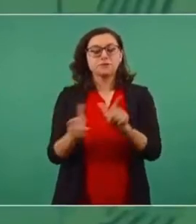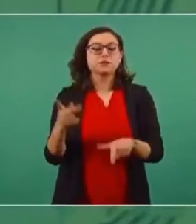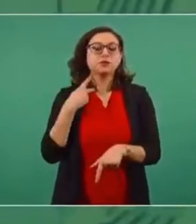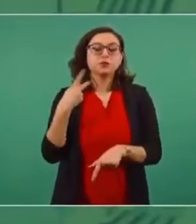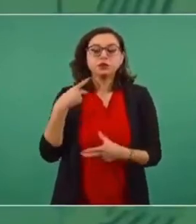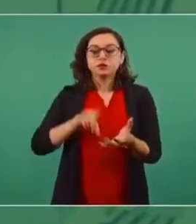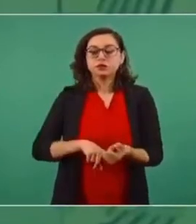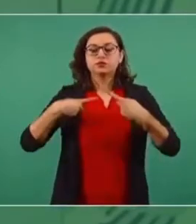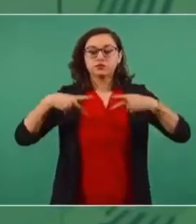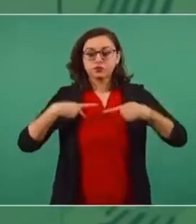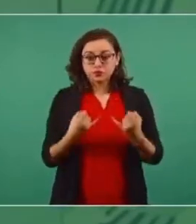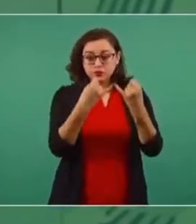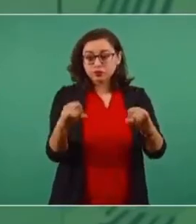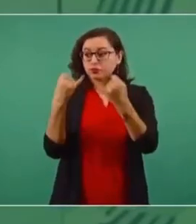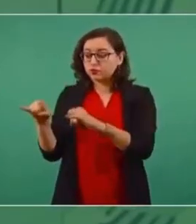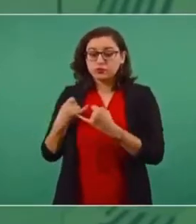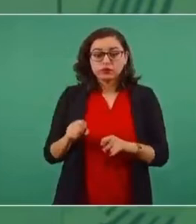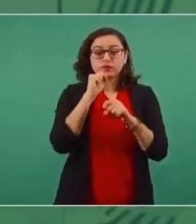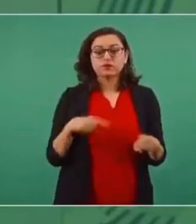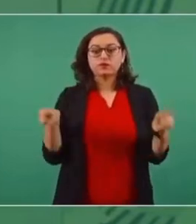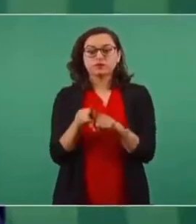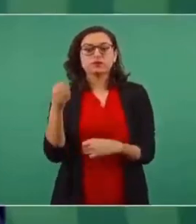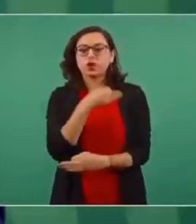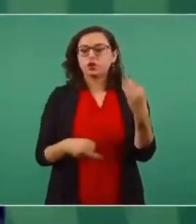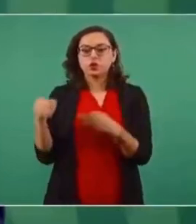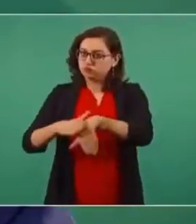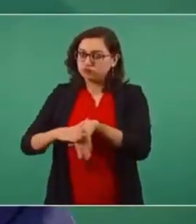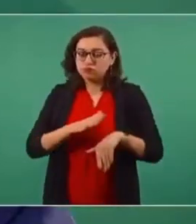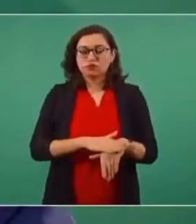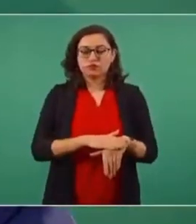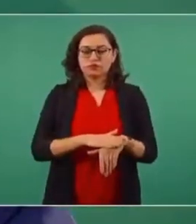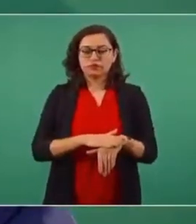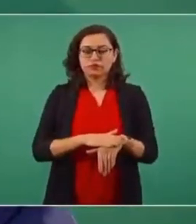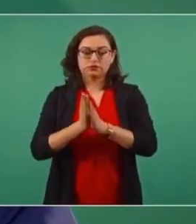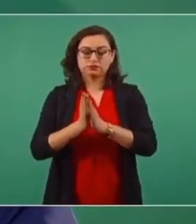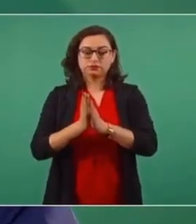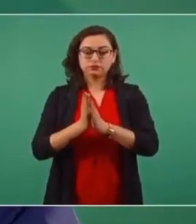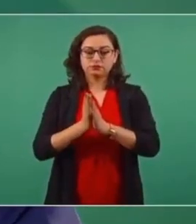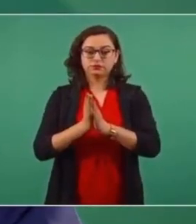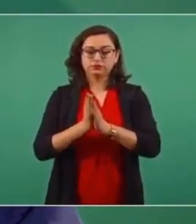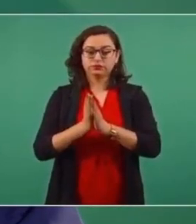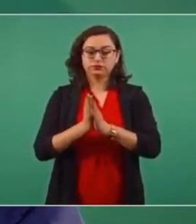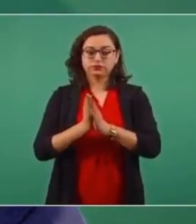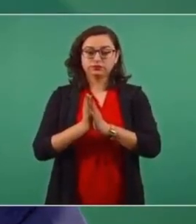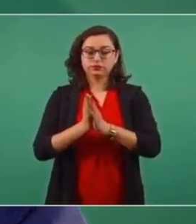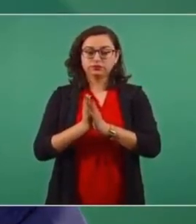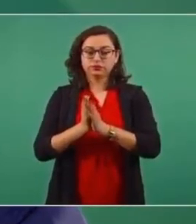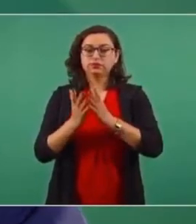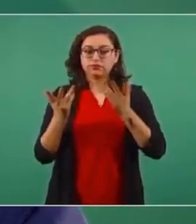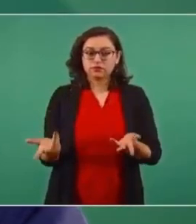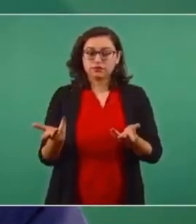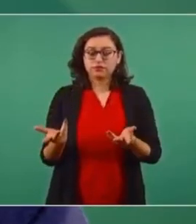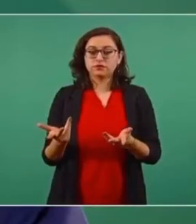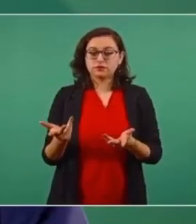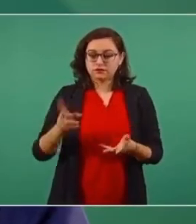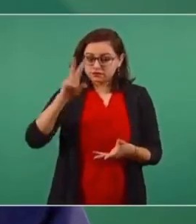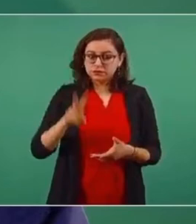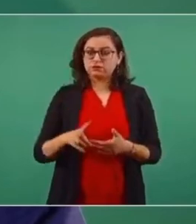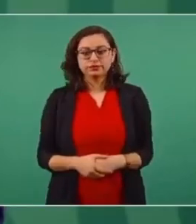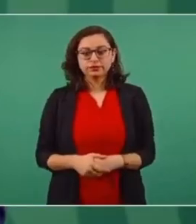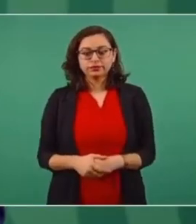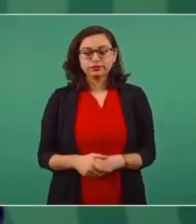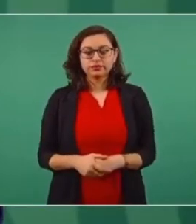partidos, a los ciudadanos independientes, a todos, que apostemos a hacer valer la democracia de manera